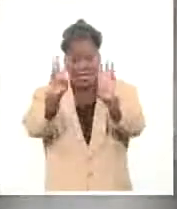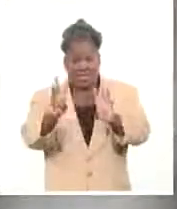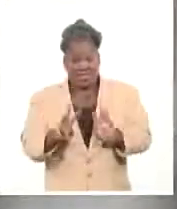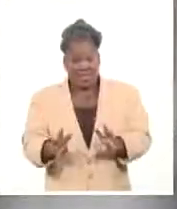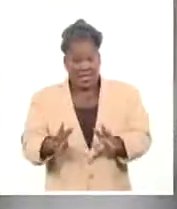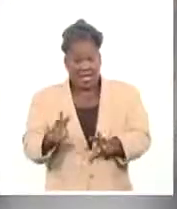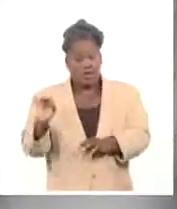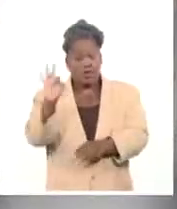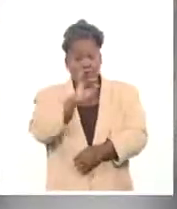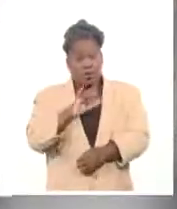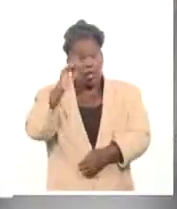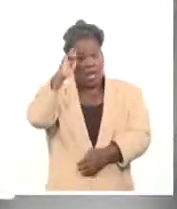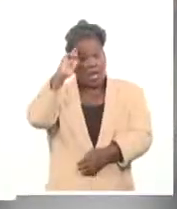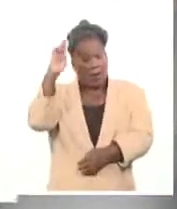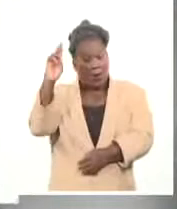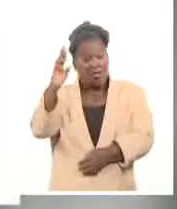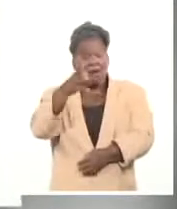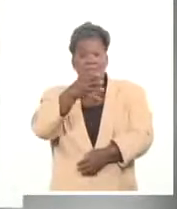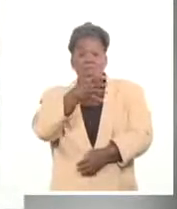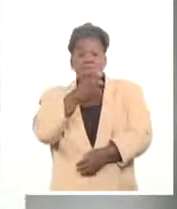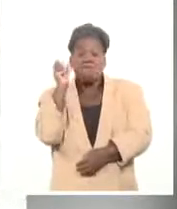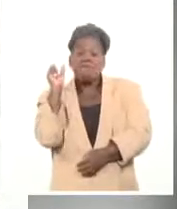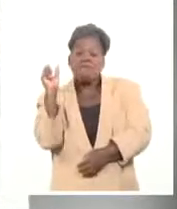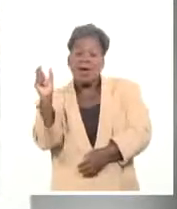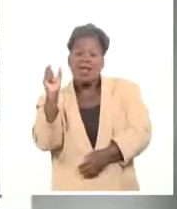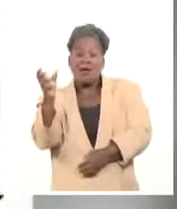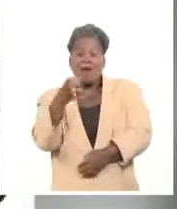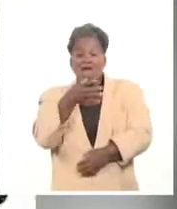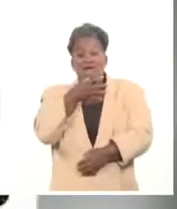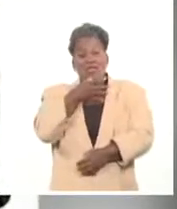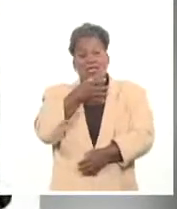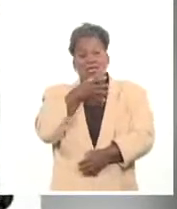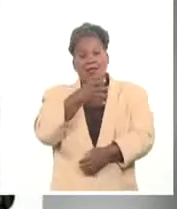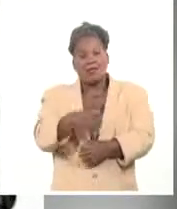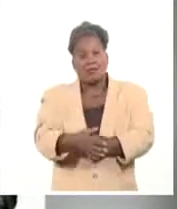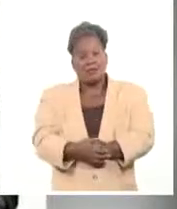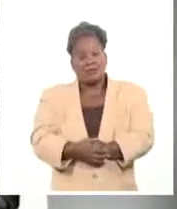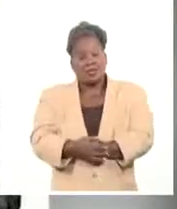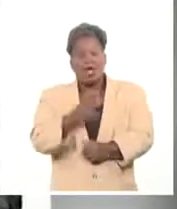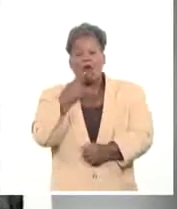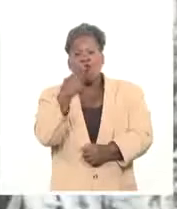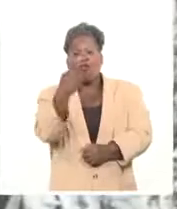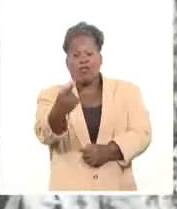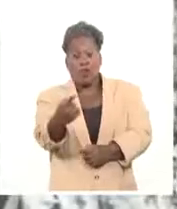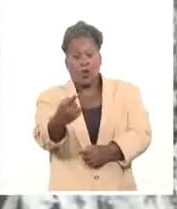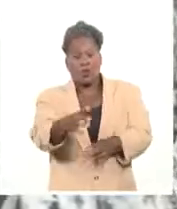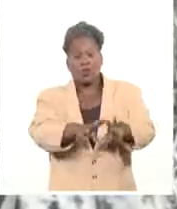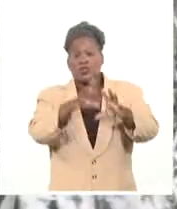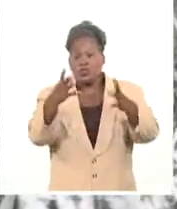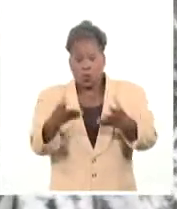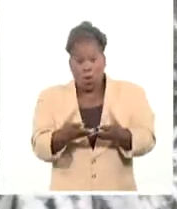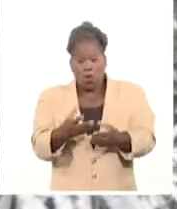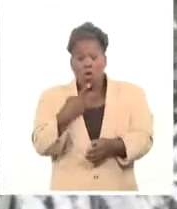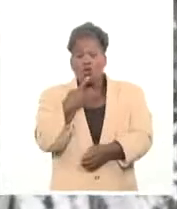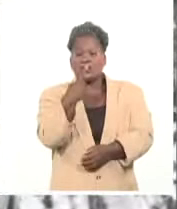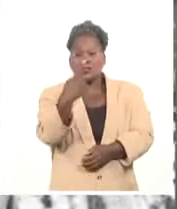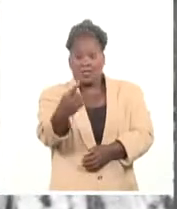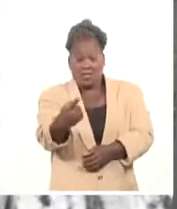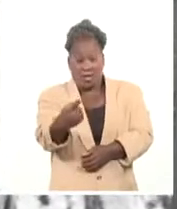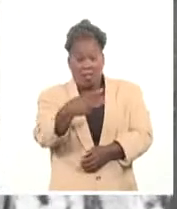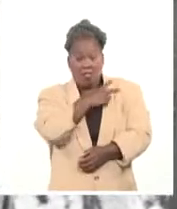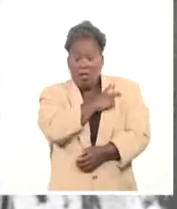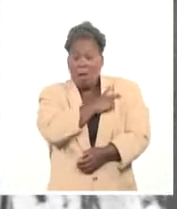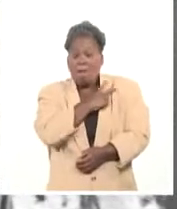recuerda palabras del líder histórico de la revolución Fidel Castro Ruz cuando expresara todo lo que se diga sobre la